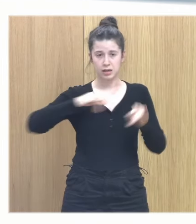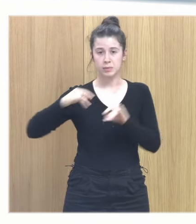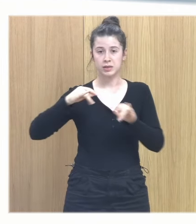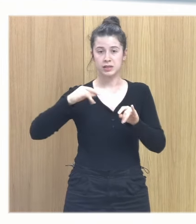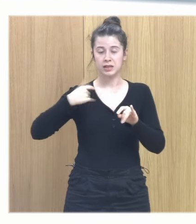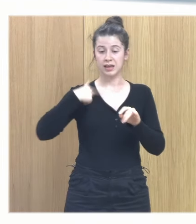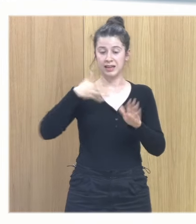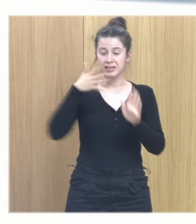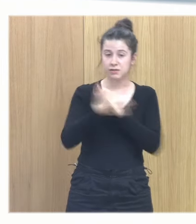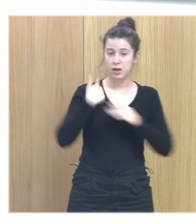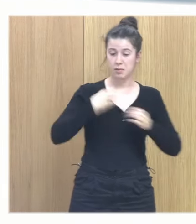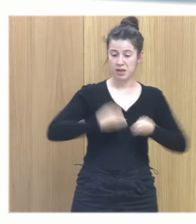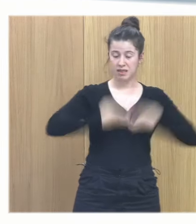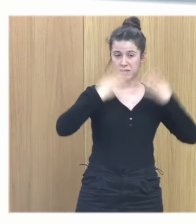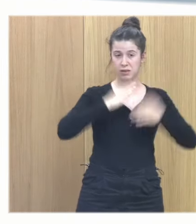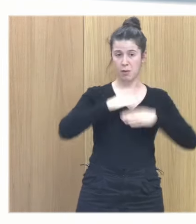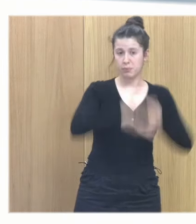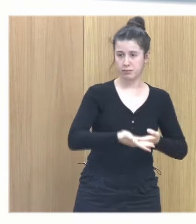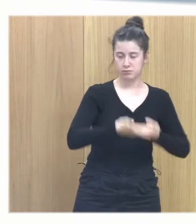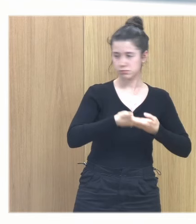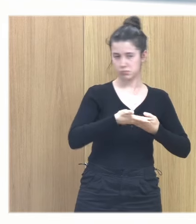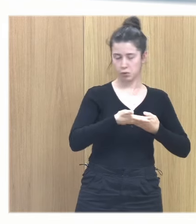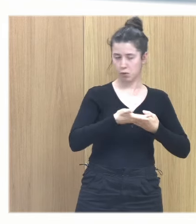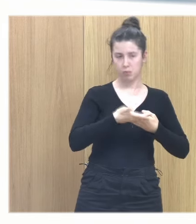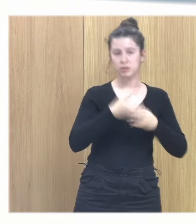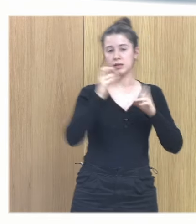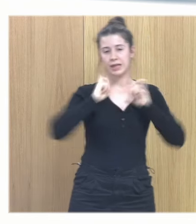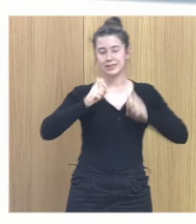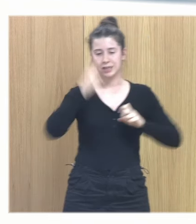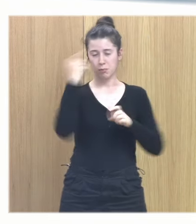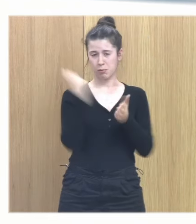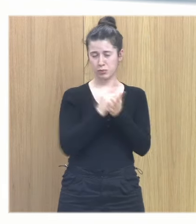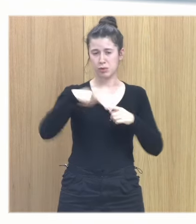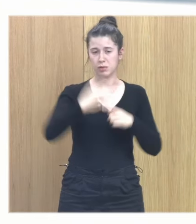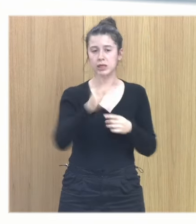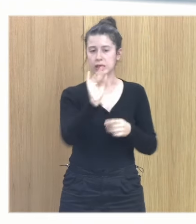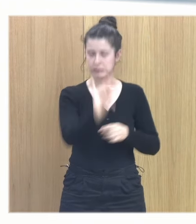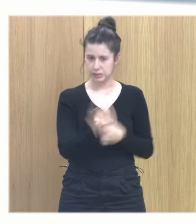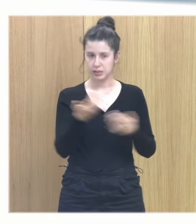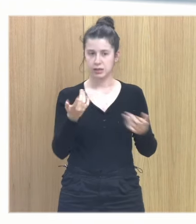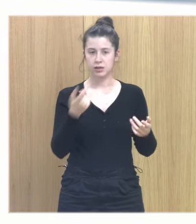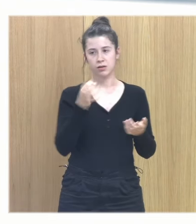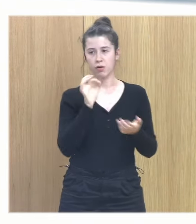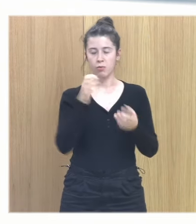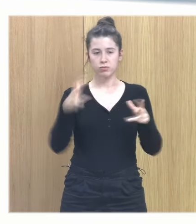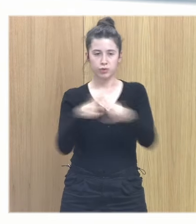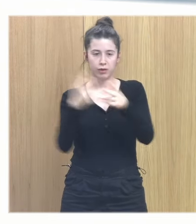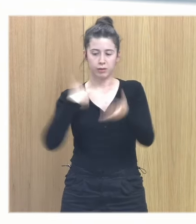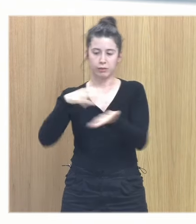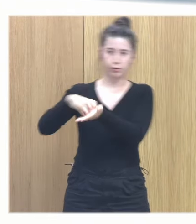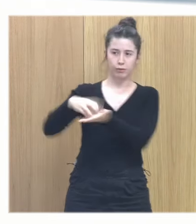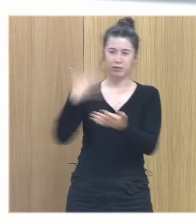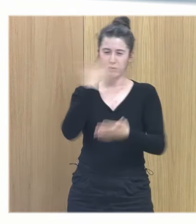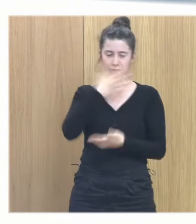tambalear mi edificio. Hacerme pasar un síndrome de estrés postraumático por supuesto. Hacerme dudar de un montón de cosas y de la humanidad y del ser humano por supuesto.